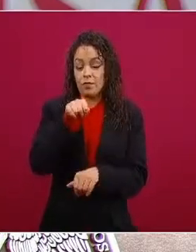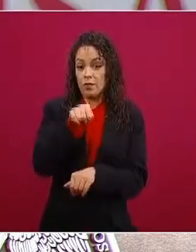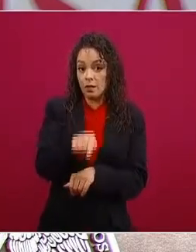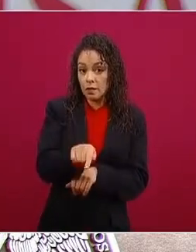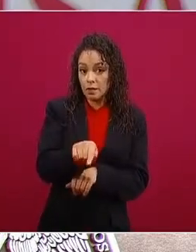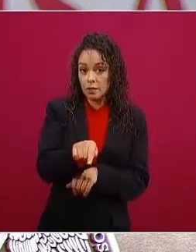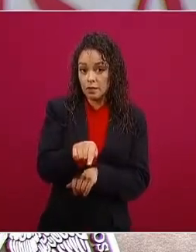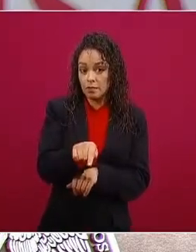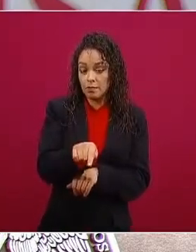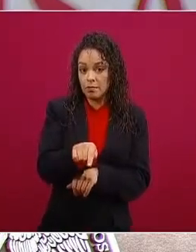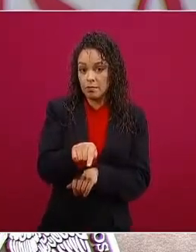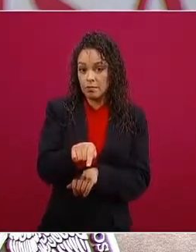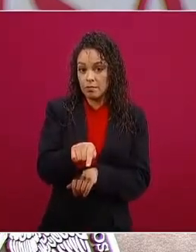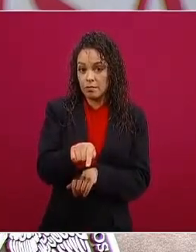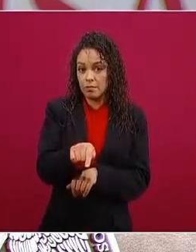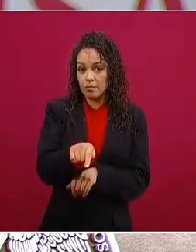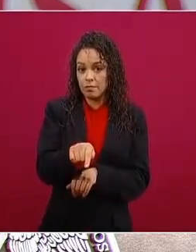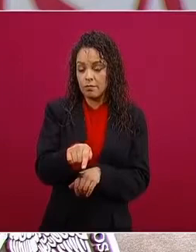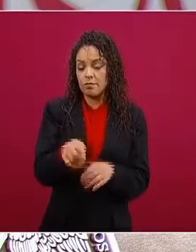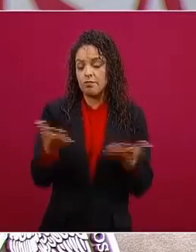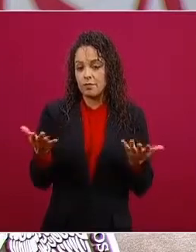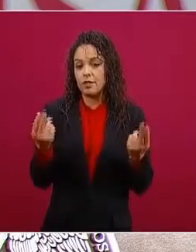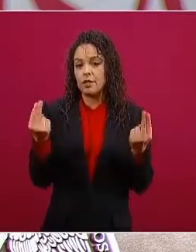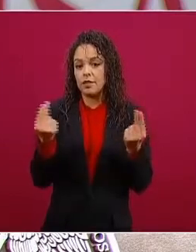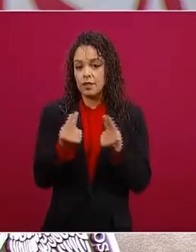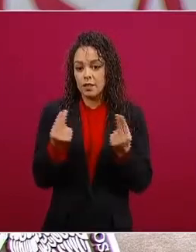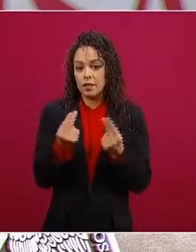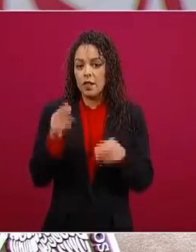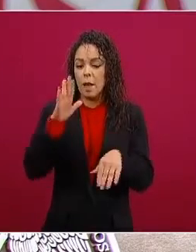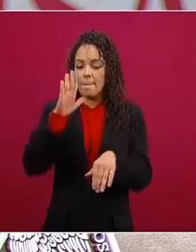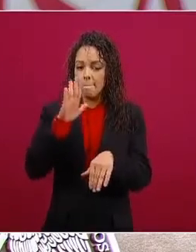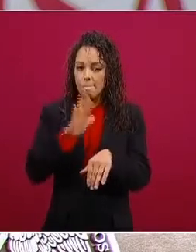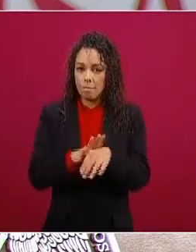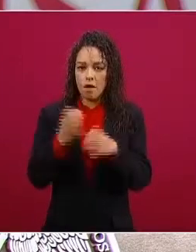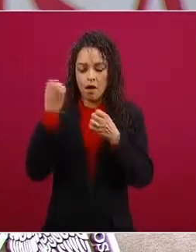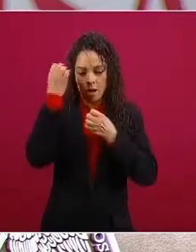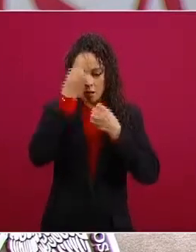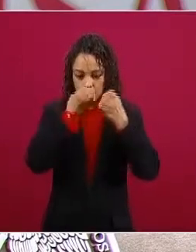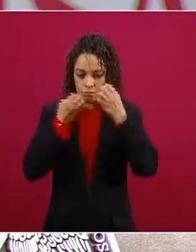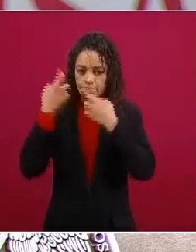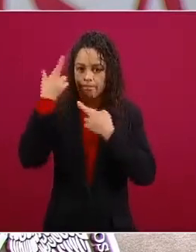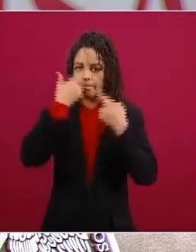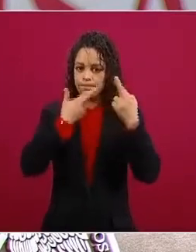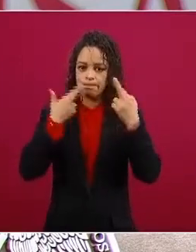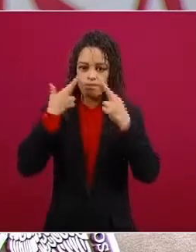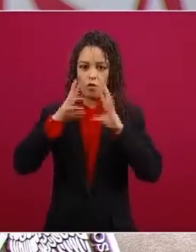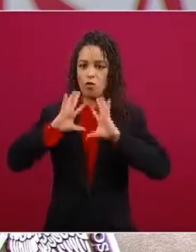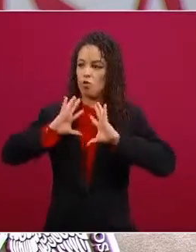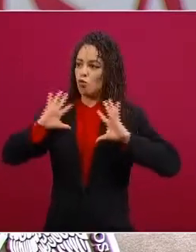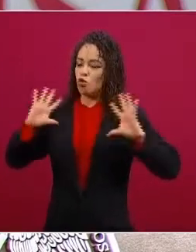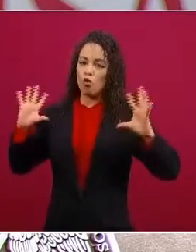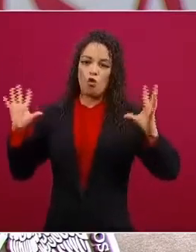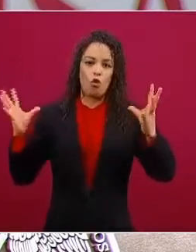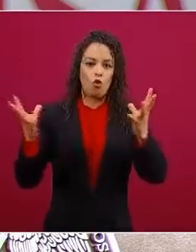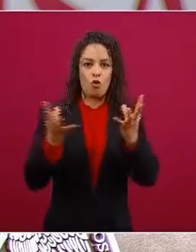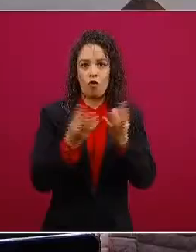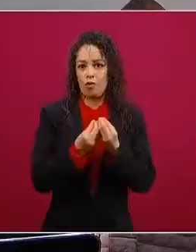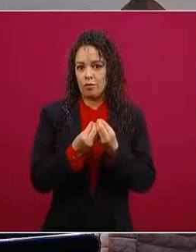que lo tenemos que analizar todos todas y todos